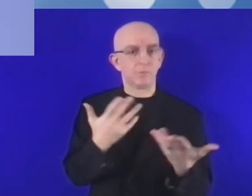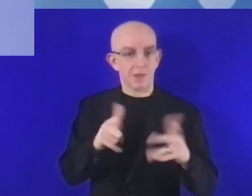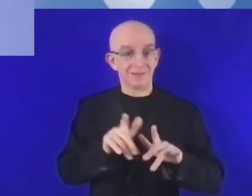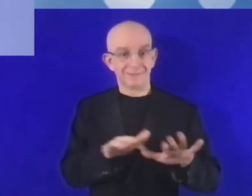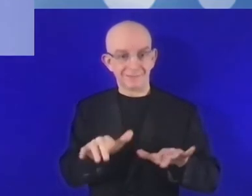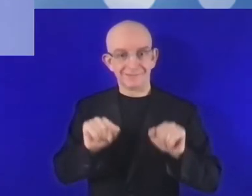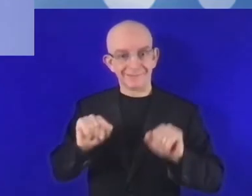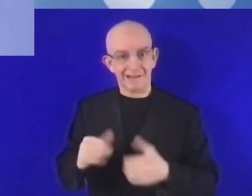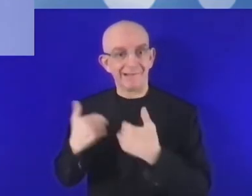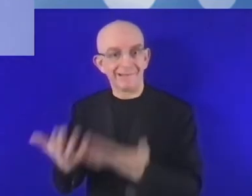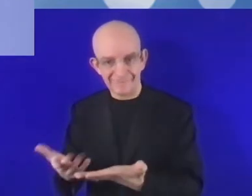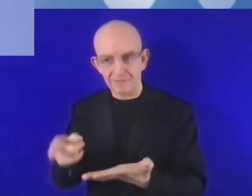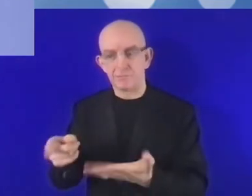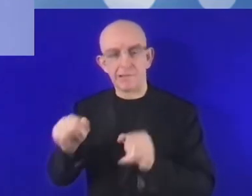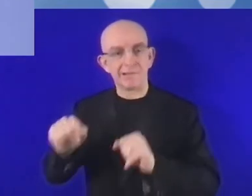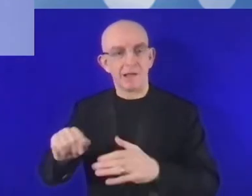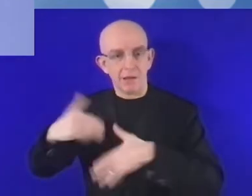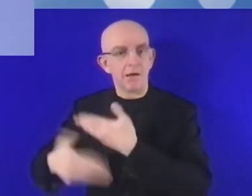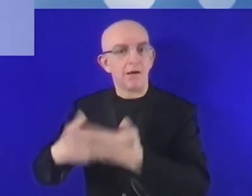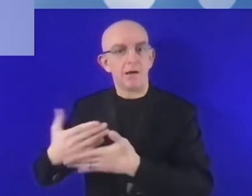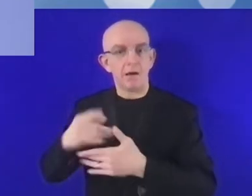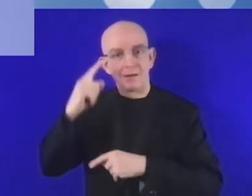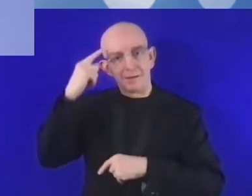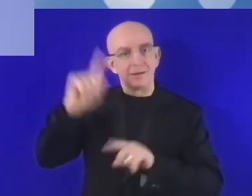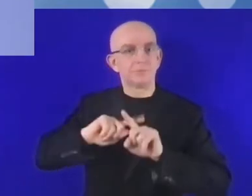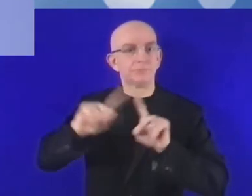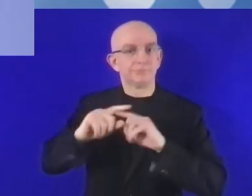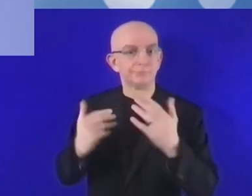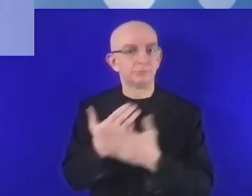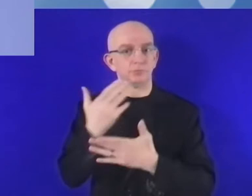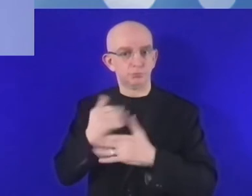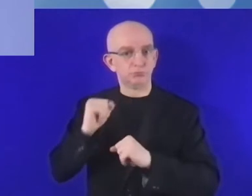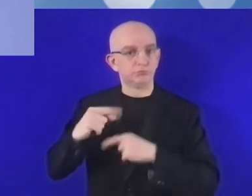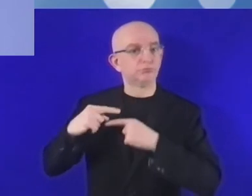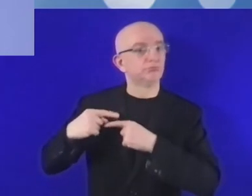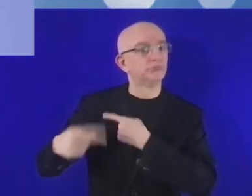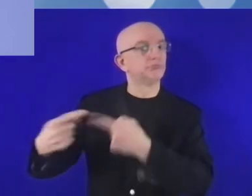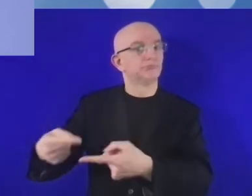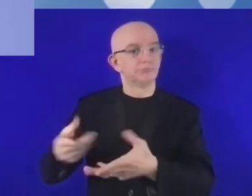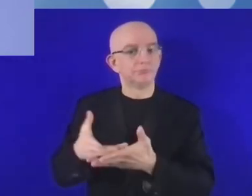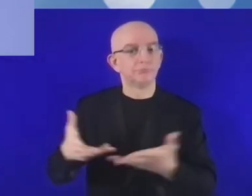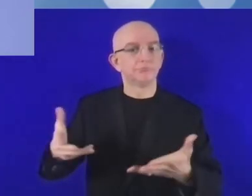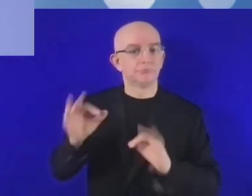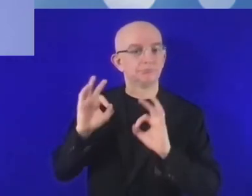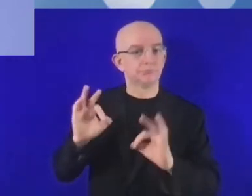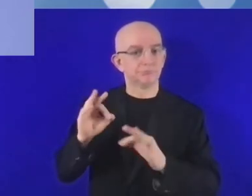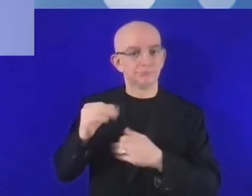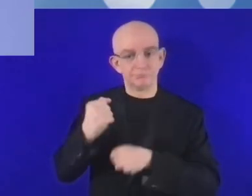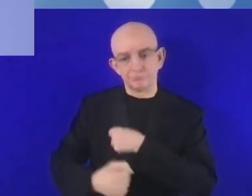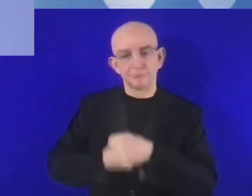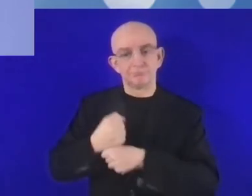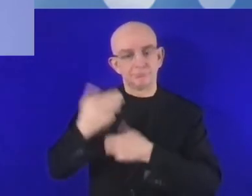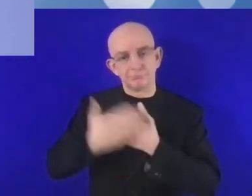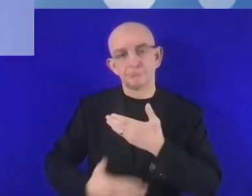hoy se habla mucho sobre la importancia de la